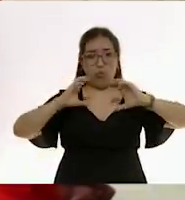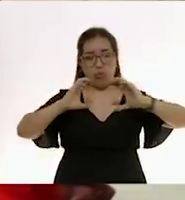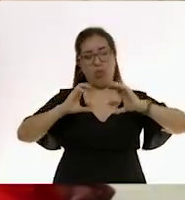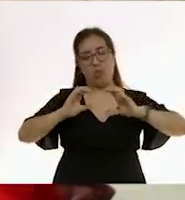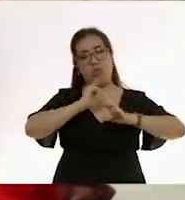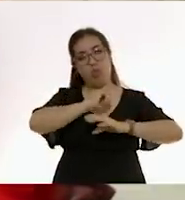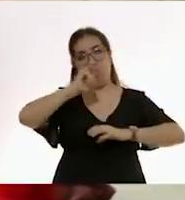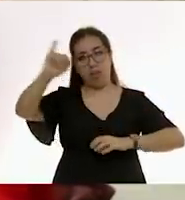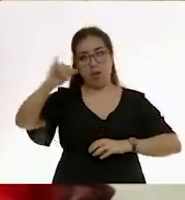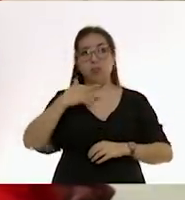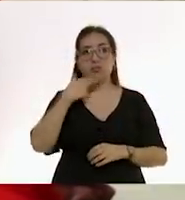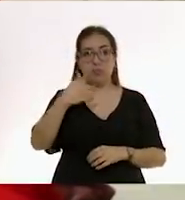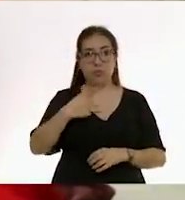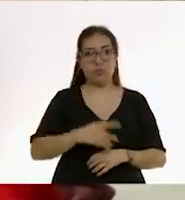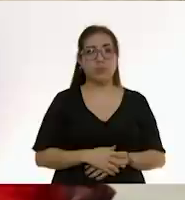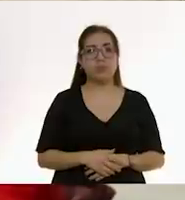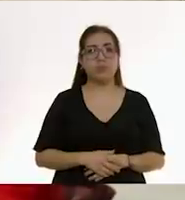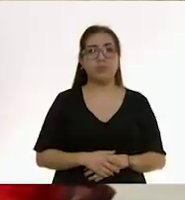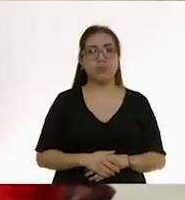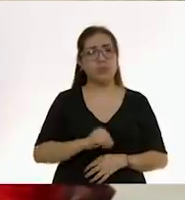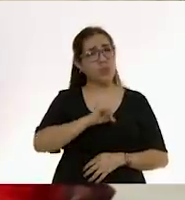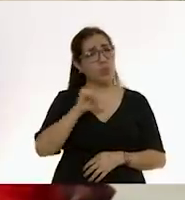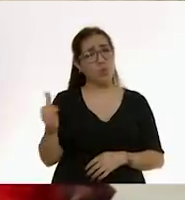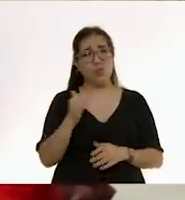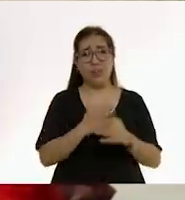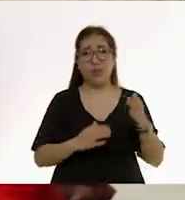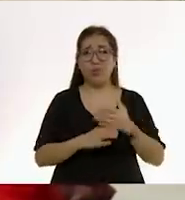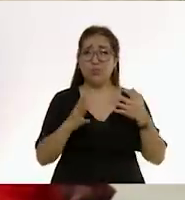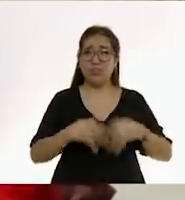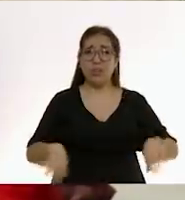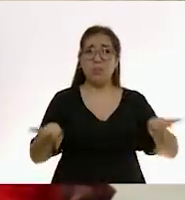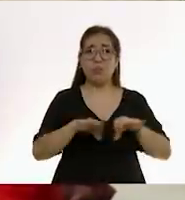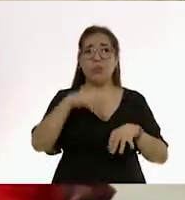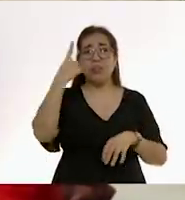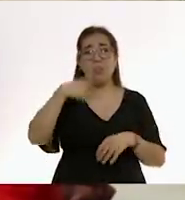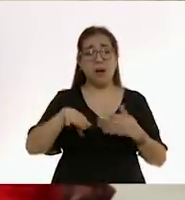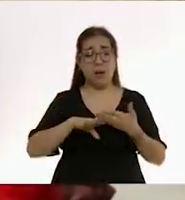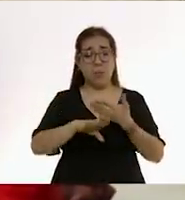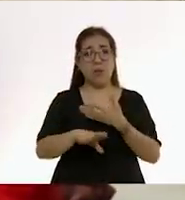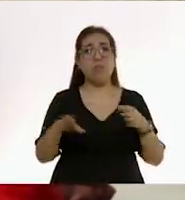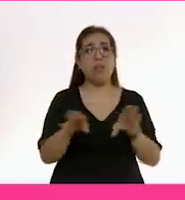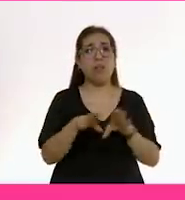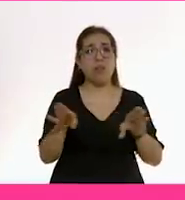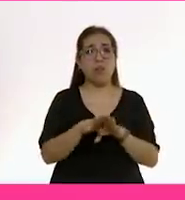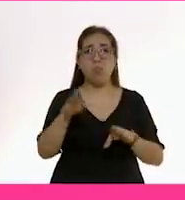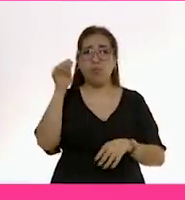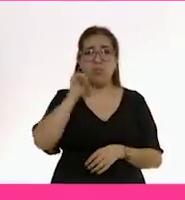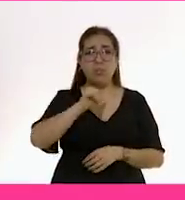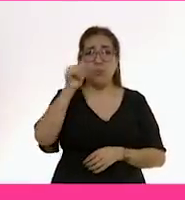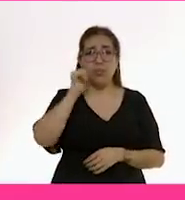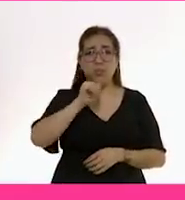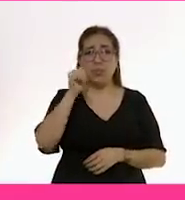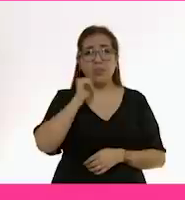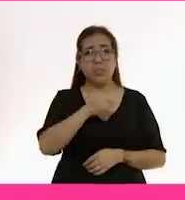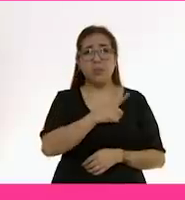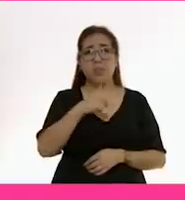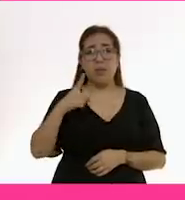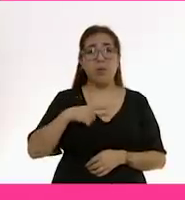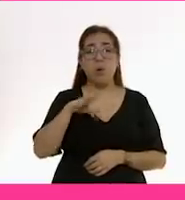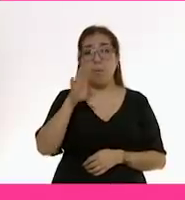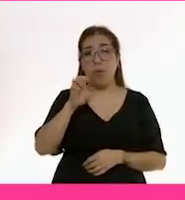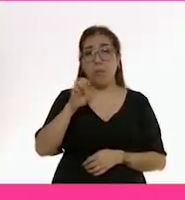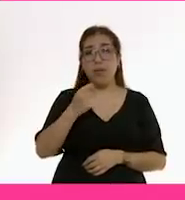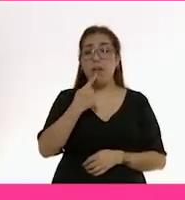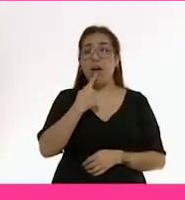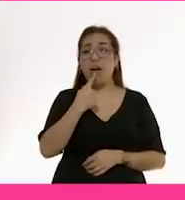fundamental y que quizá ha sido de las medidas más efectivas para prevenir la muerte de cuna es que siempre, siempre hay que dormir a los bebés boca arriba.